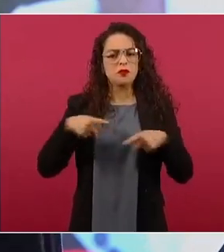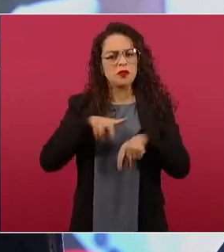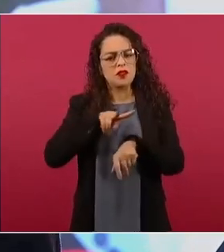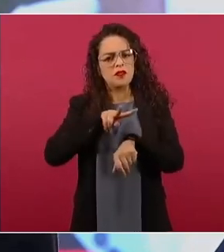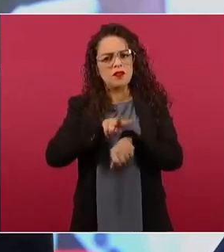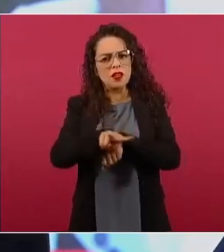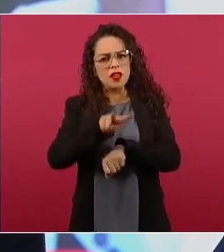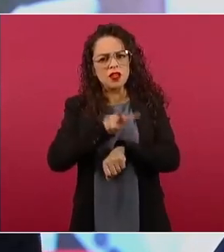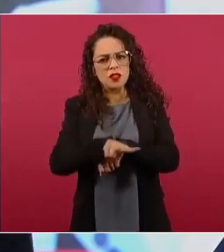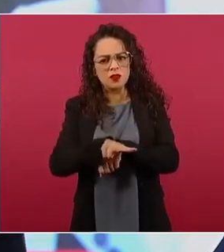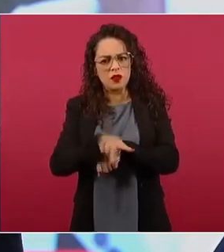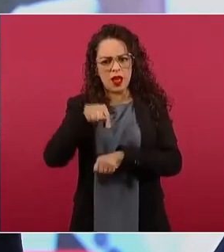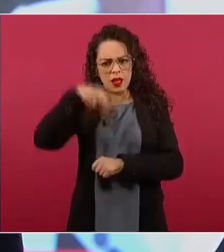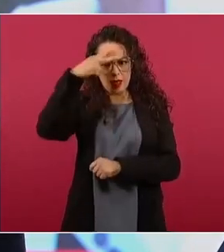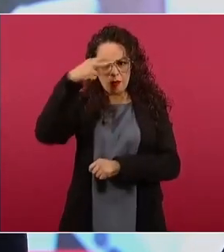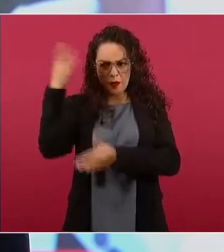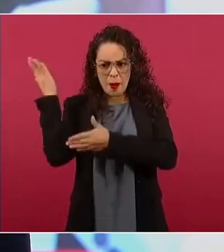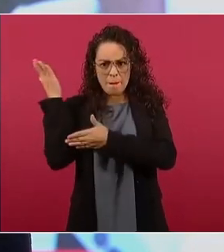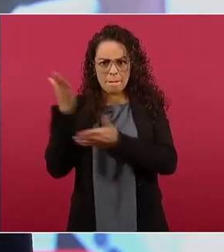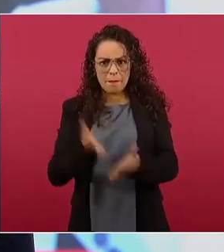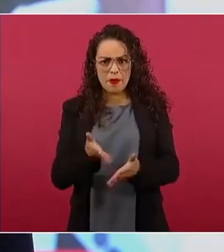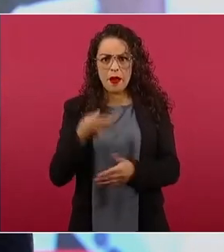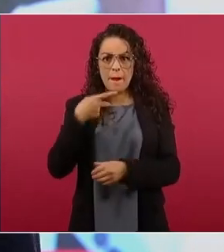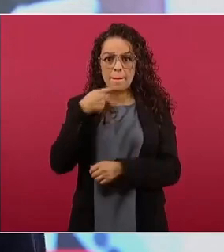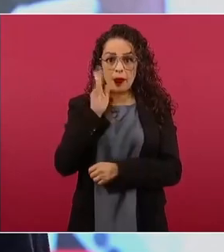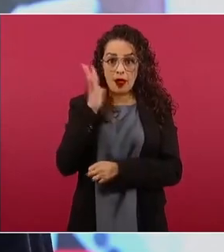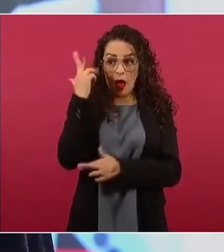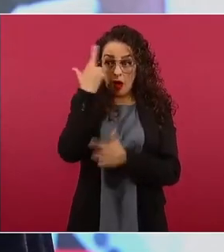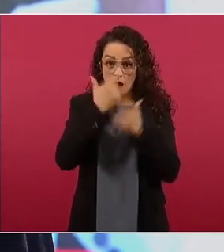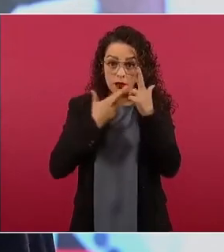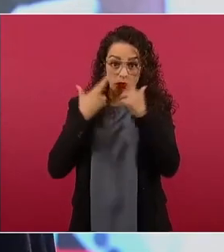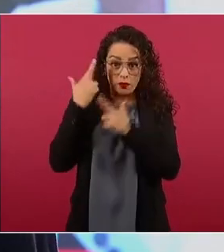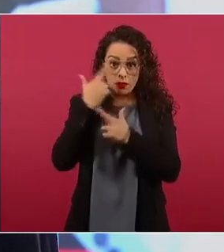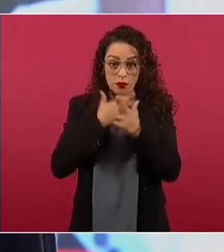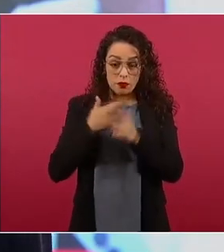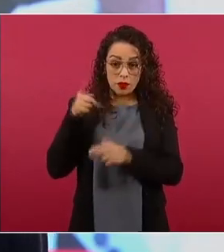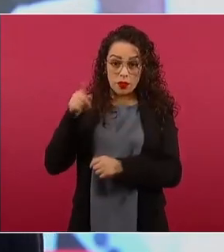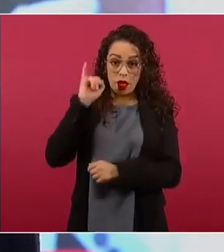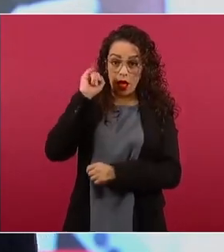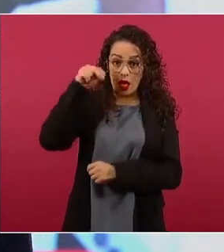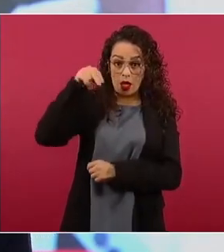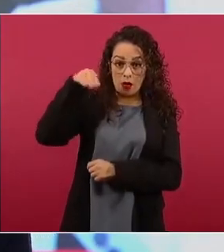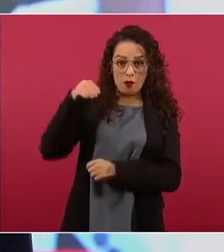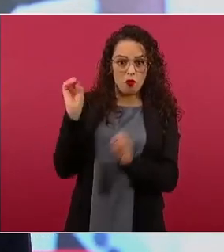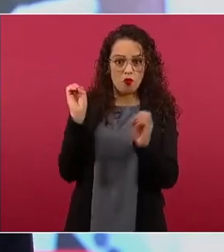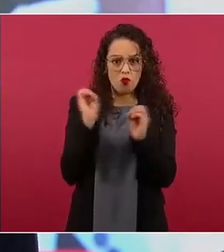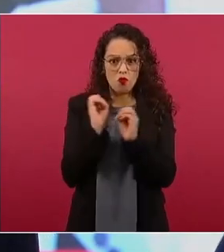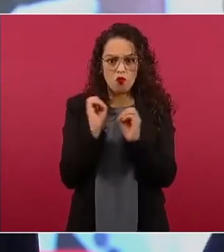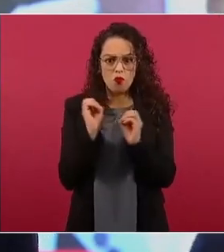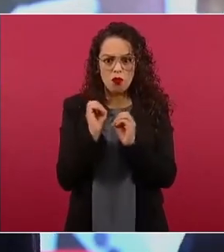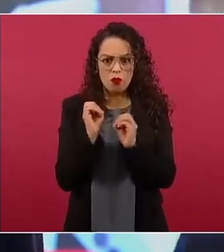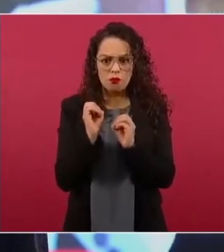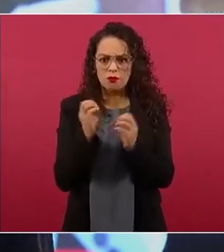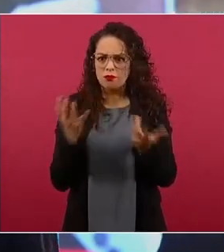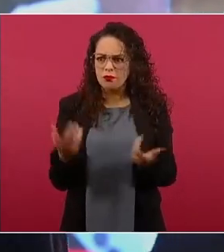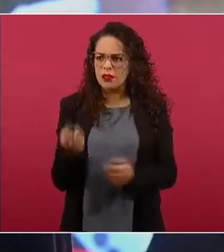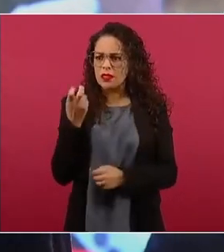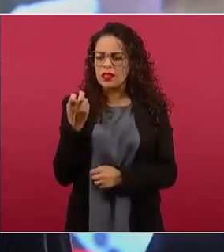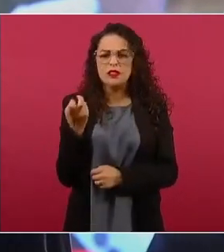están llegando a México sin pasar migración, están llenos de ilegales que no sabemos qué están haciendo en México.